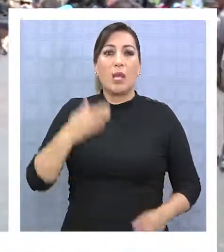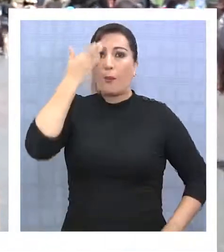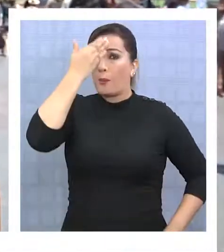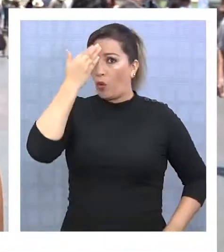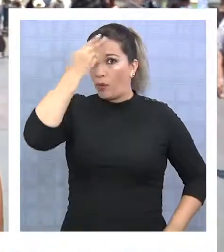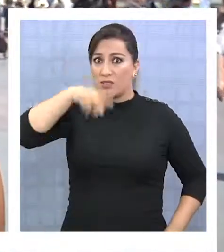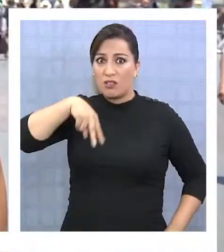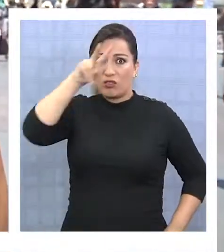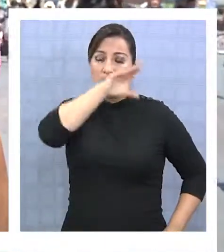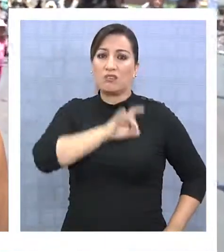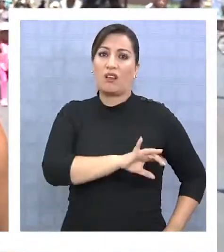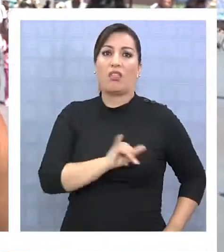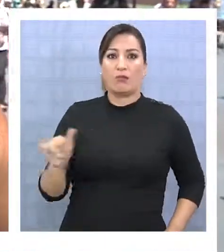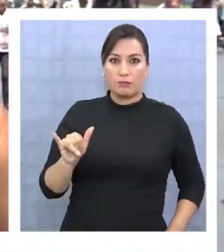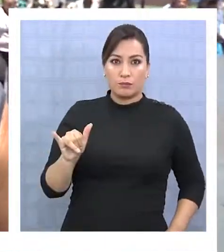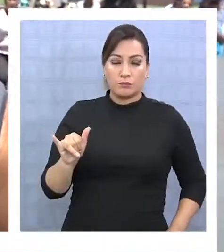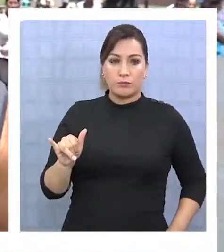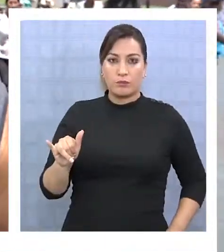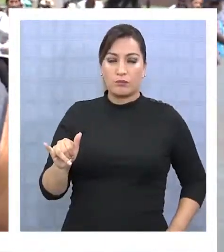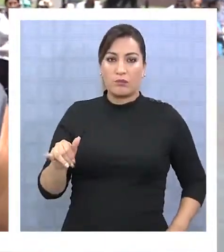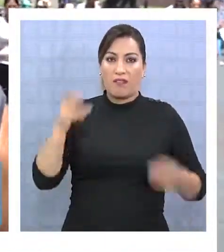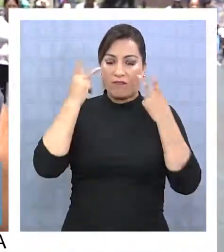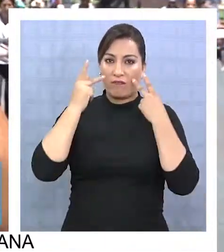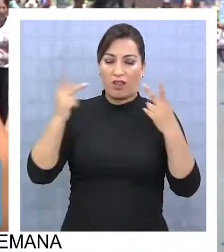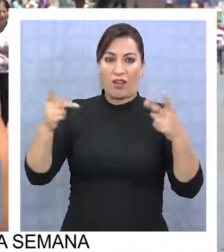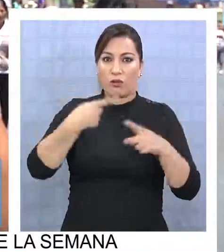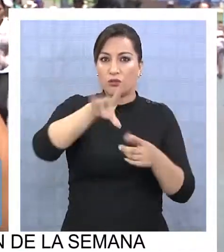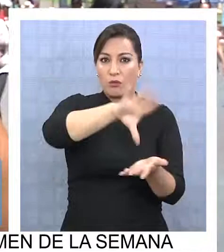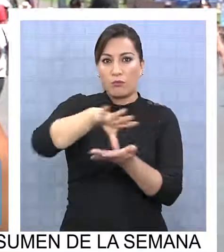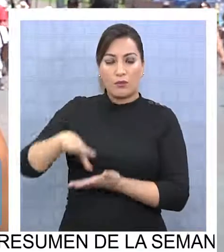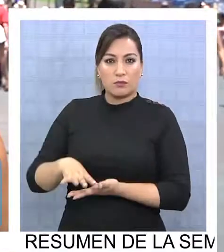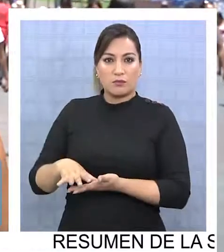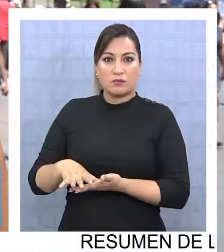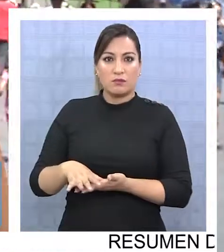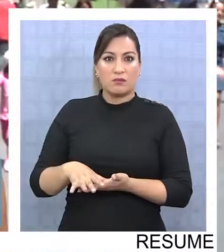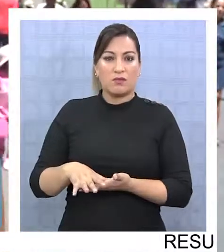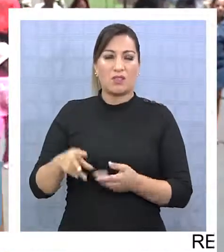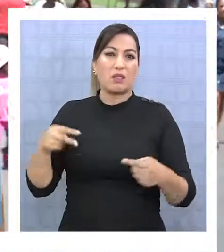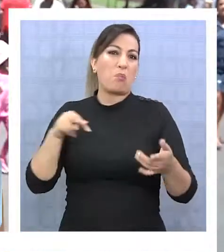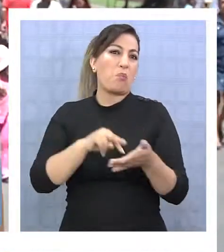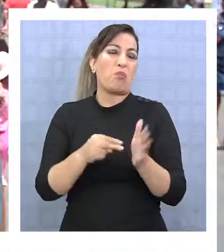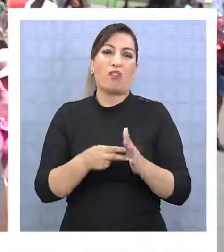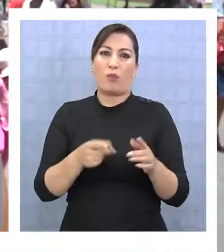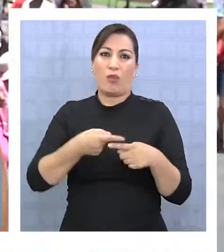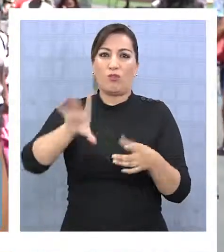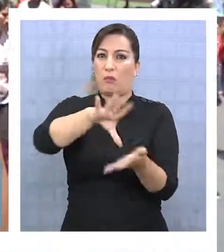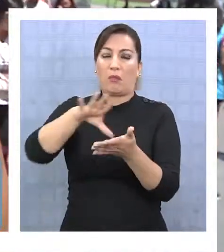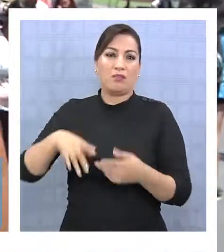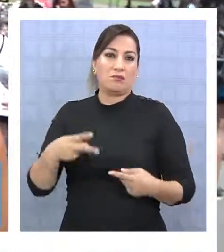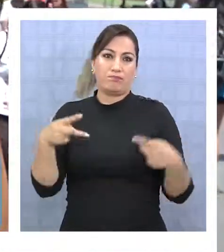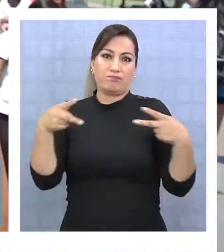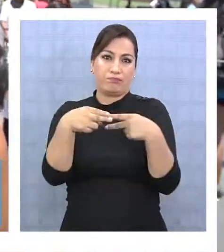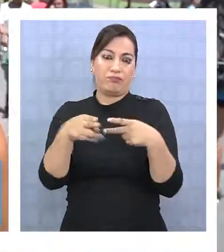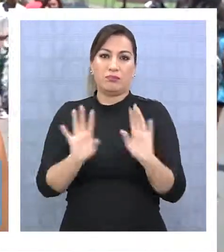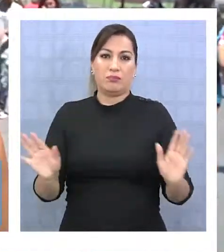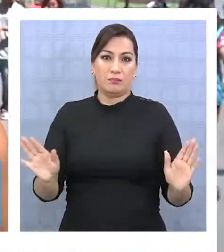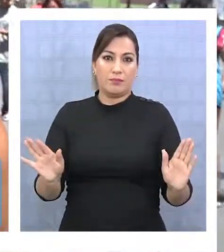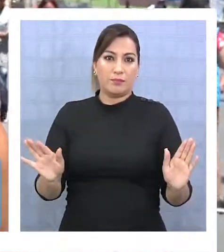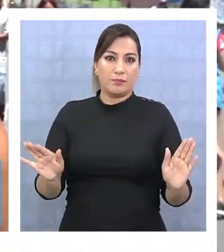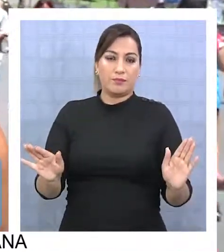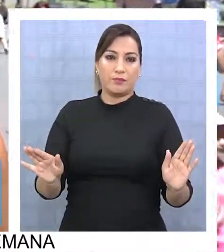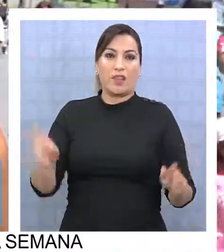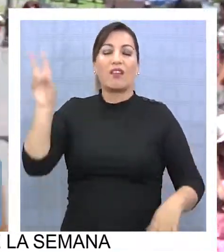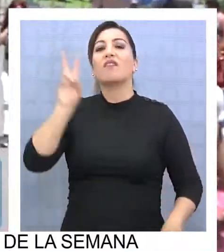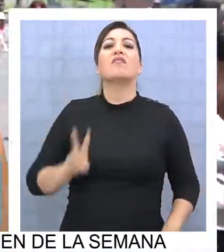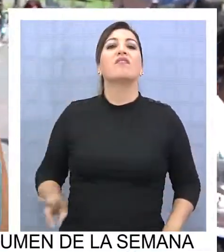debe preocuparse del norte de Chile y después de la ayuda afuera, pero sabe que está interferiendo en los asuntos internos de otros países. Y ya